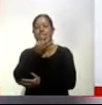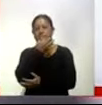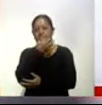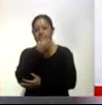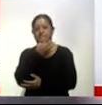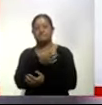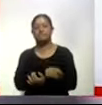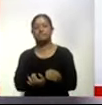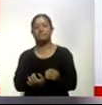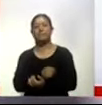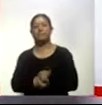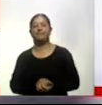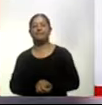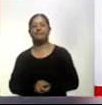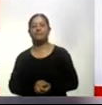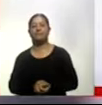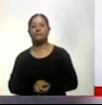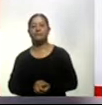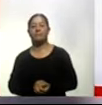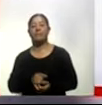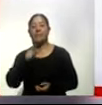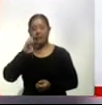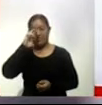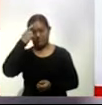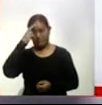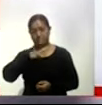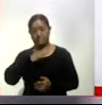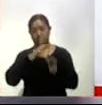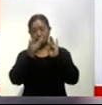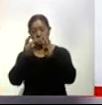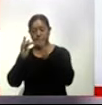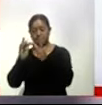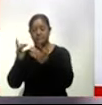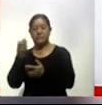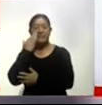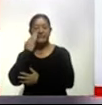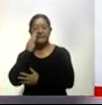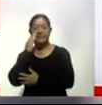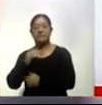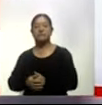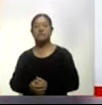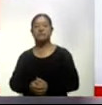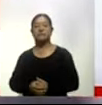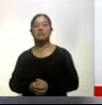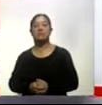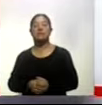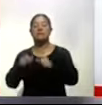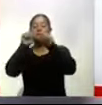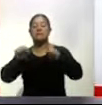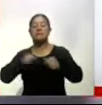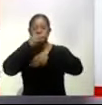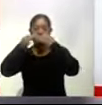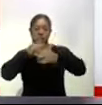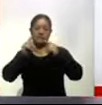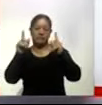Antes, le recuerdo que puede usted estar en contacto con nosotros a través de nuestra página en Facebook que es Sistema de Noticias